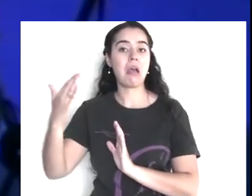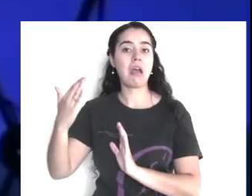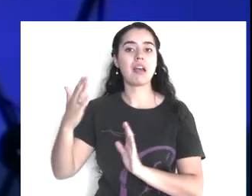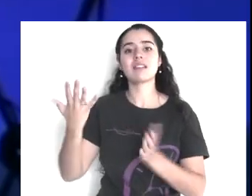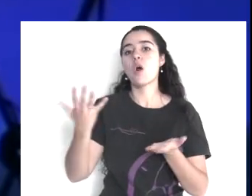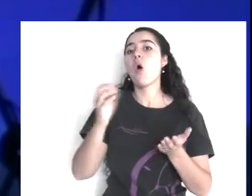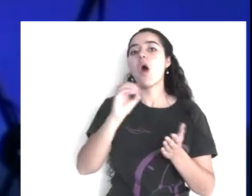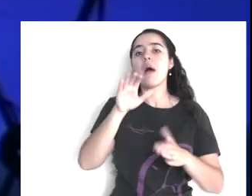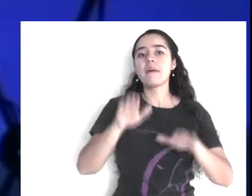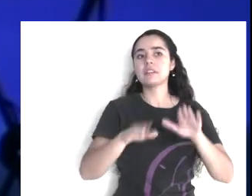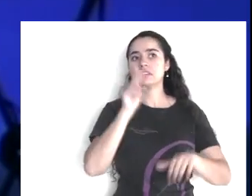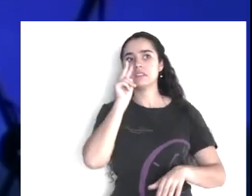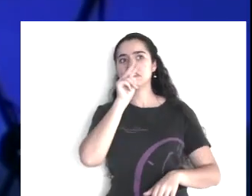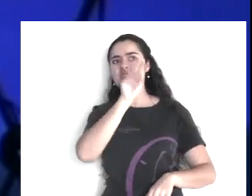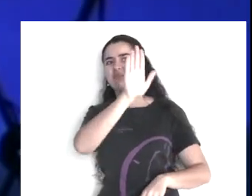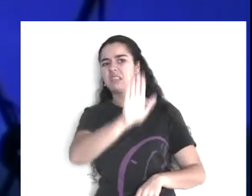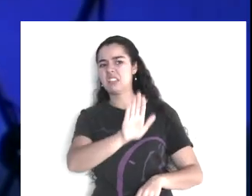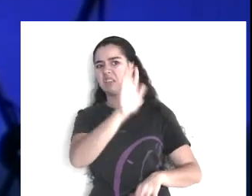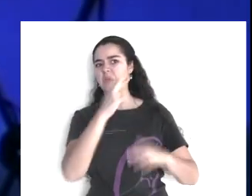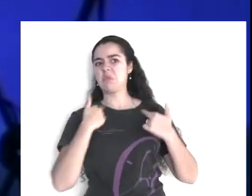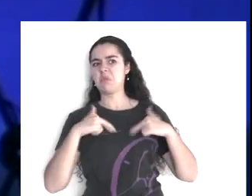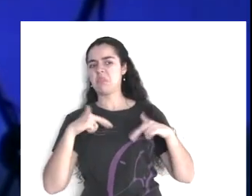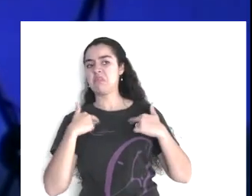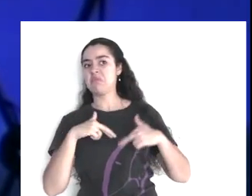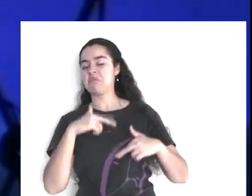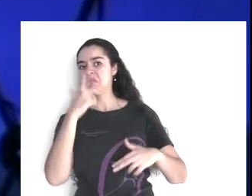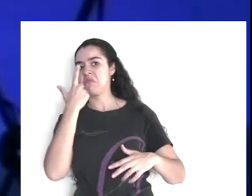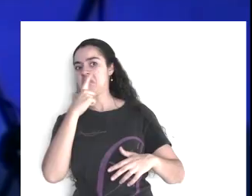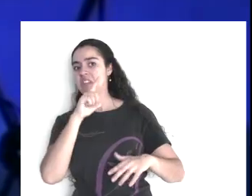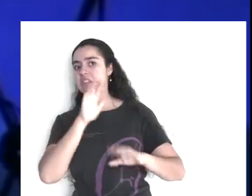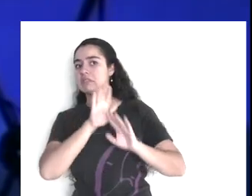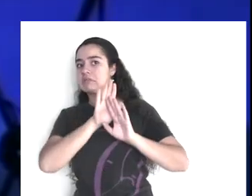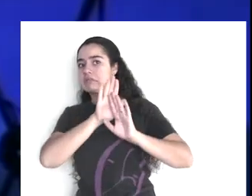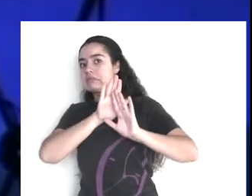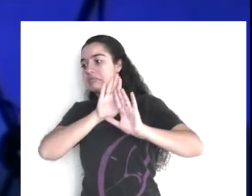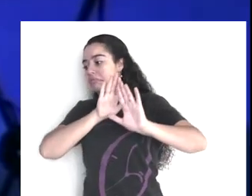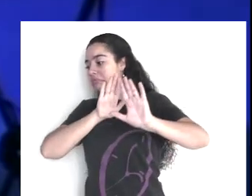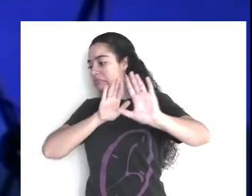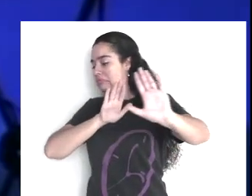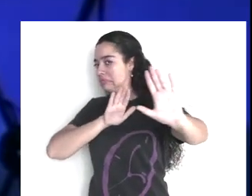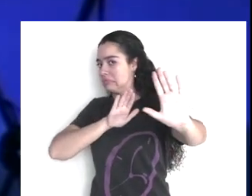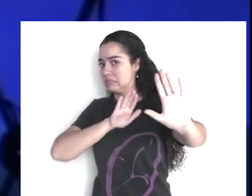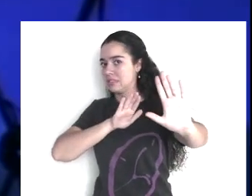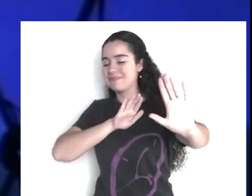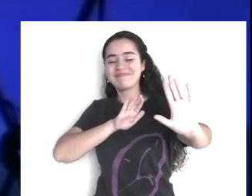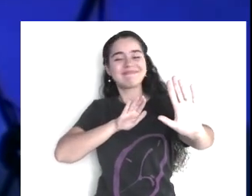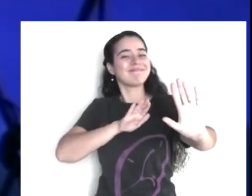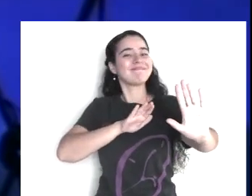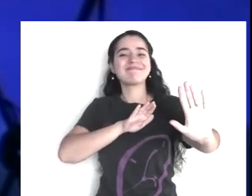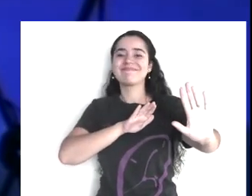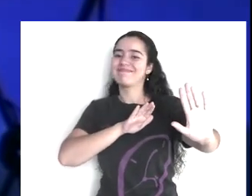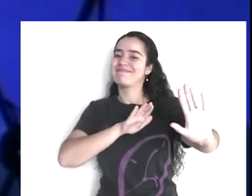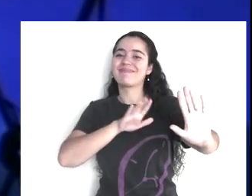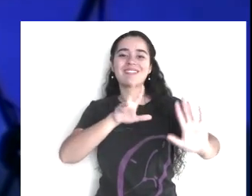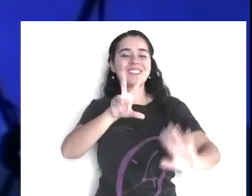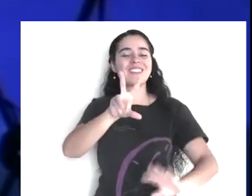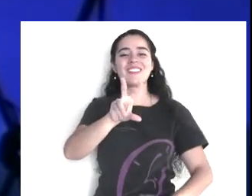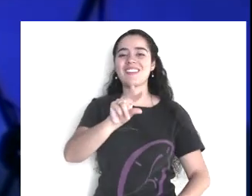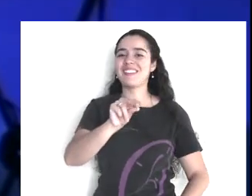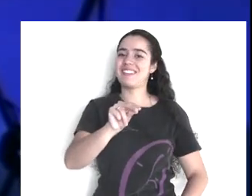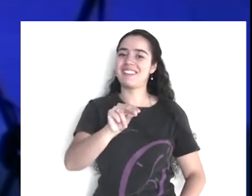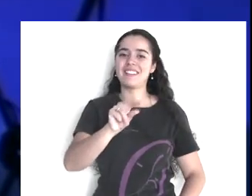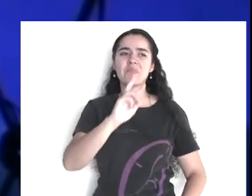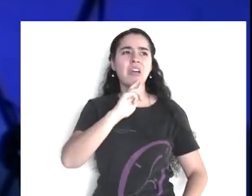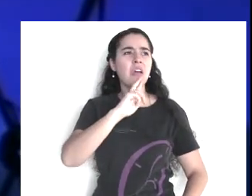de una manera, y nos da cierta impresión, en la apariencia, ¿si? El problema es que,